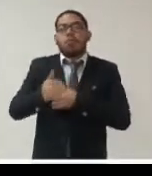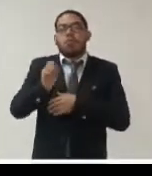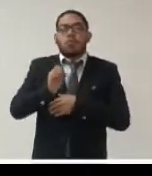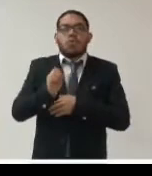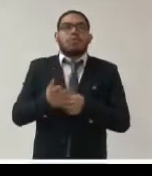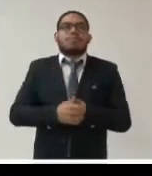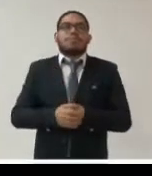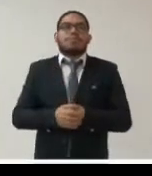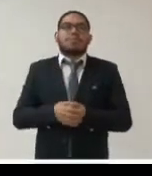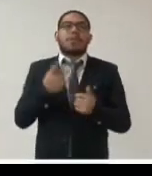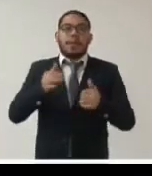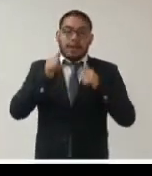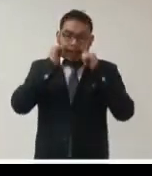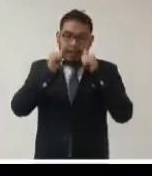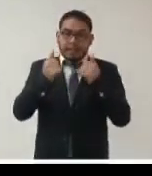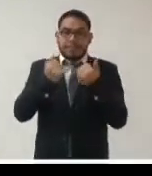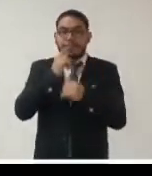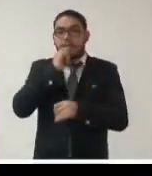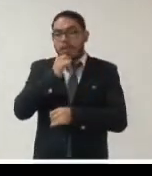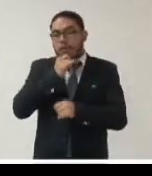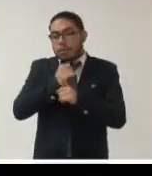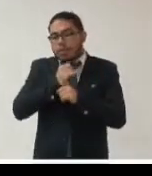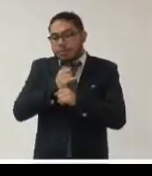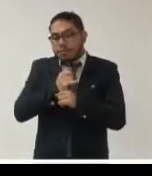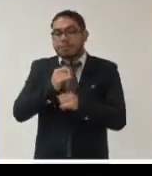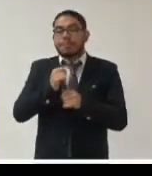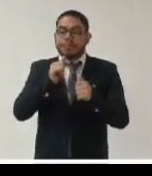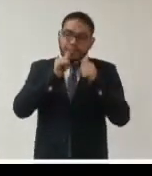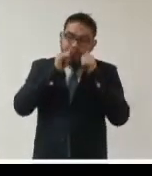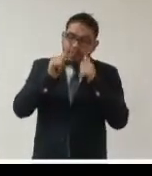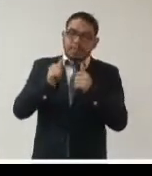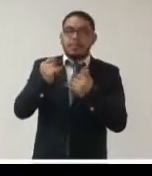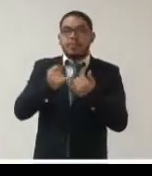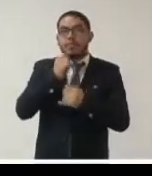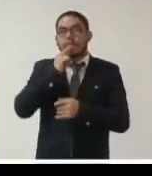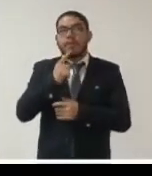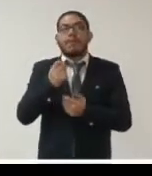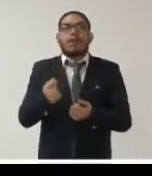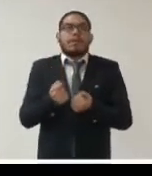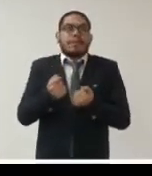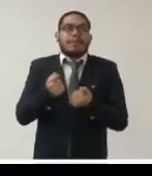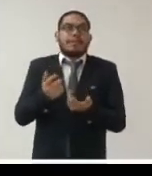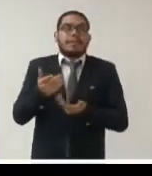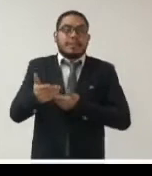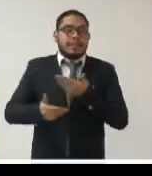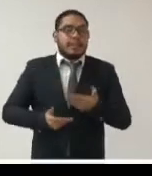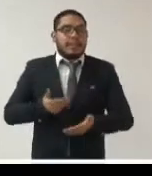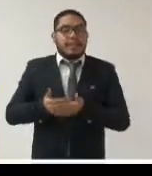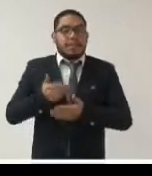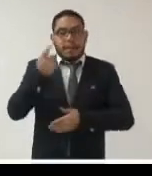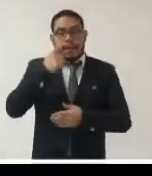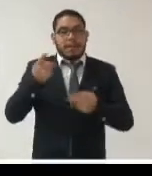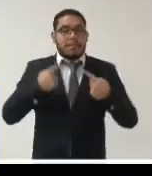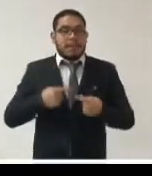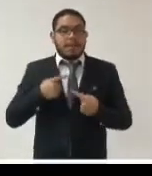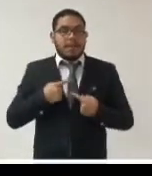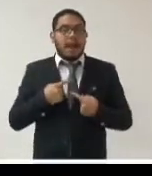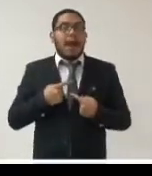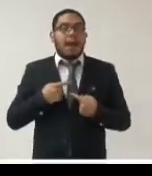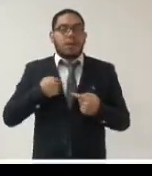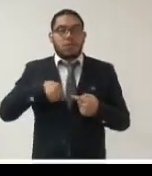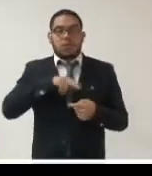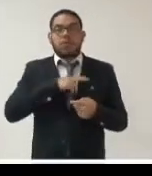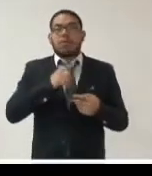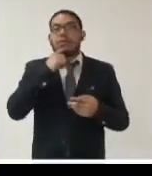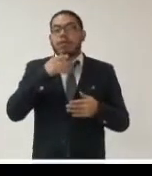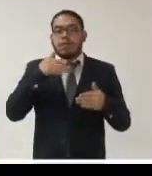la atención virtual de las solicitudes el fortalecimiento de los conocimientos y servicios virtuales a la ciudadanía nosotros partimos a veces